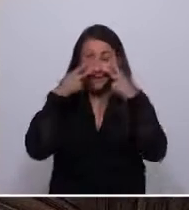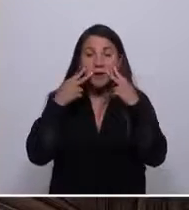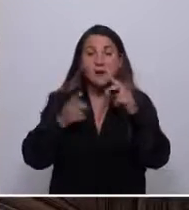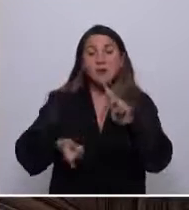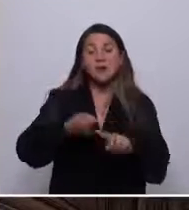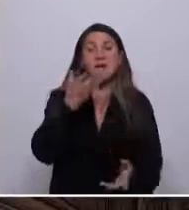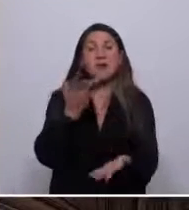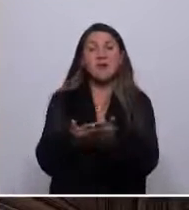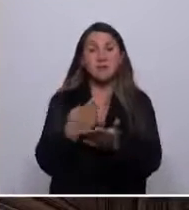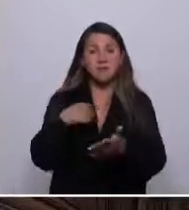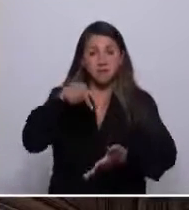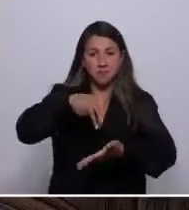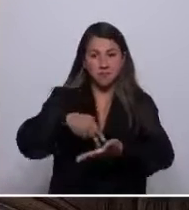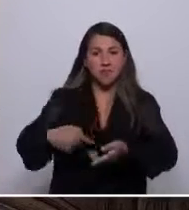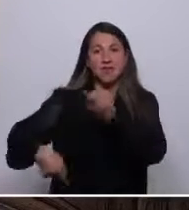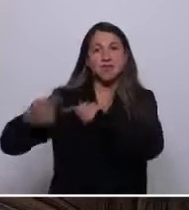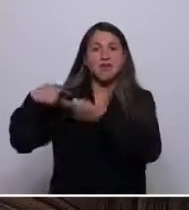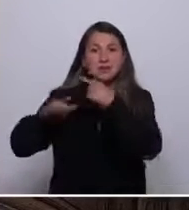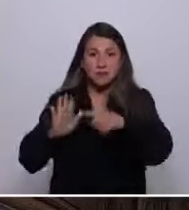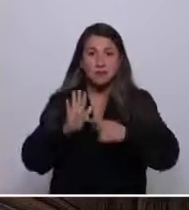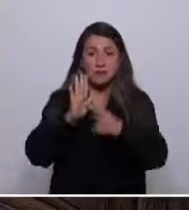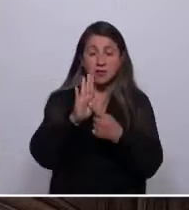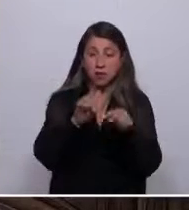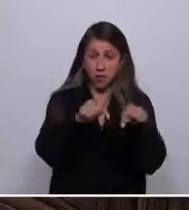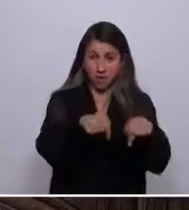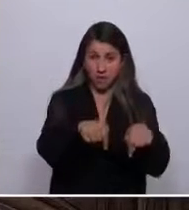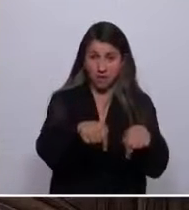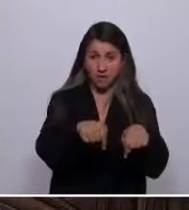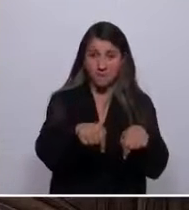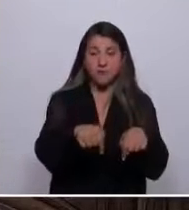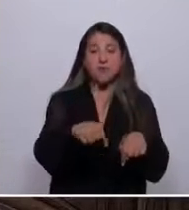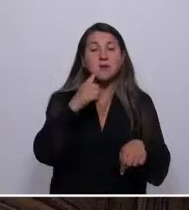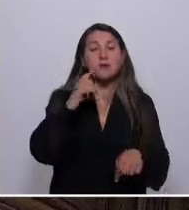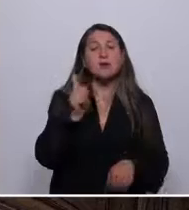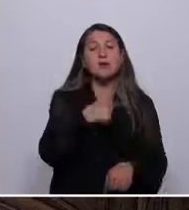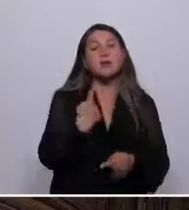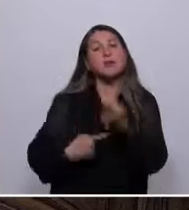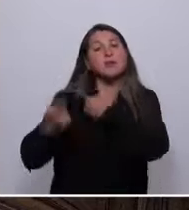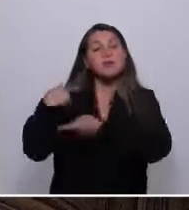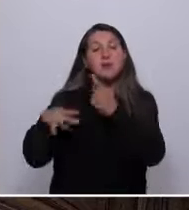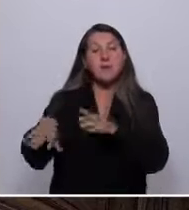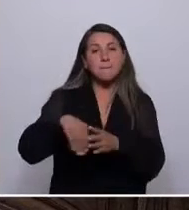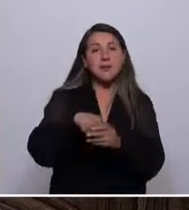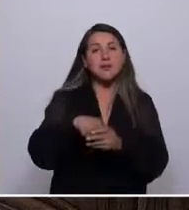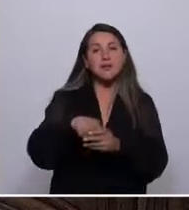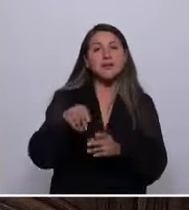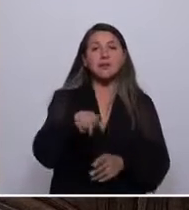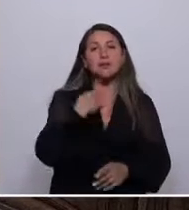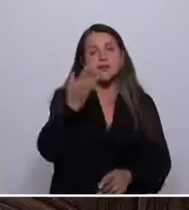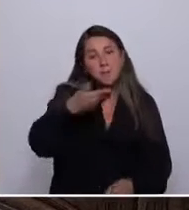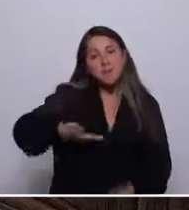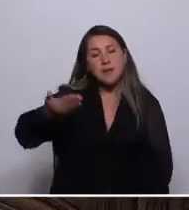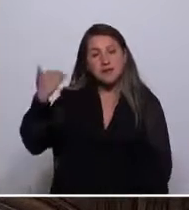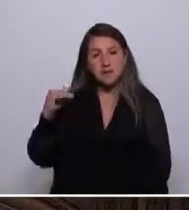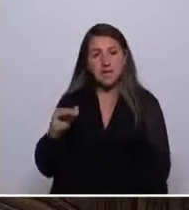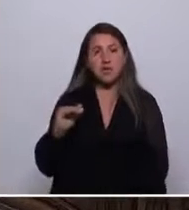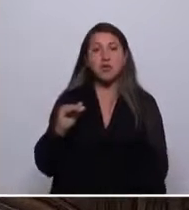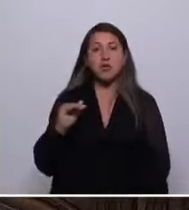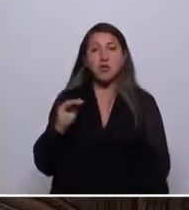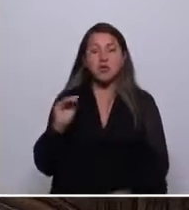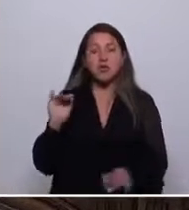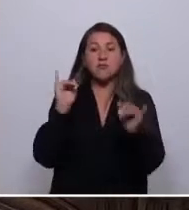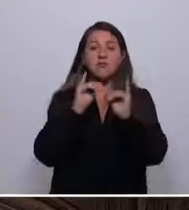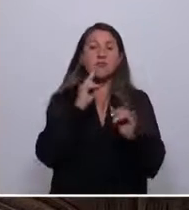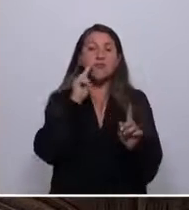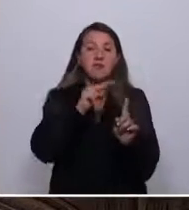yagamquipa se ha escuchado en este espacio. Para que nuestra historia sea parte de nuestro pasado común y para nuestra como visión, forme